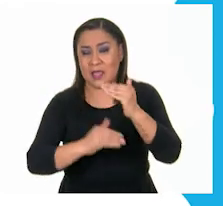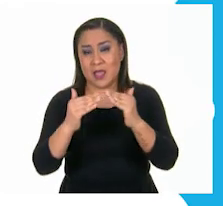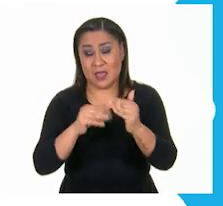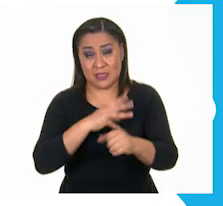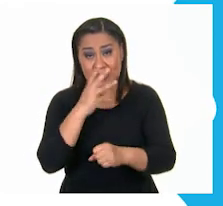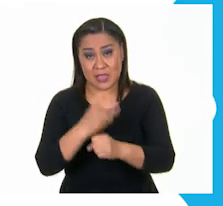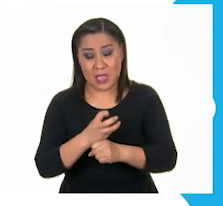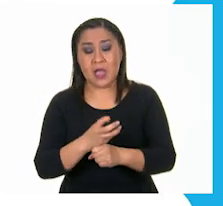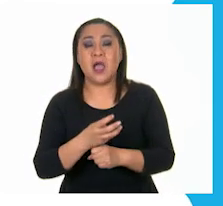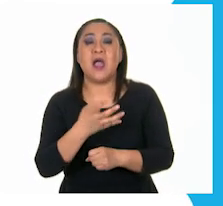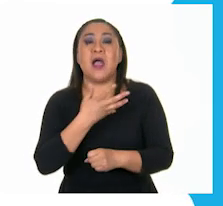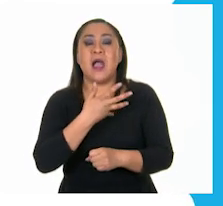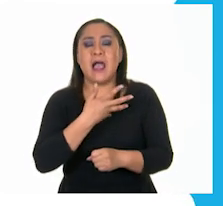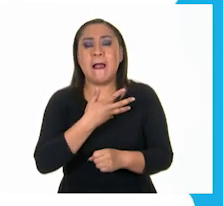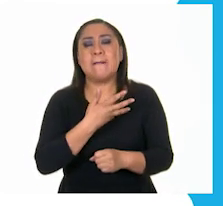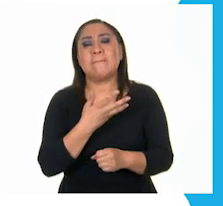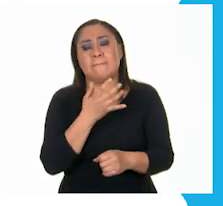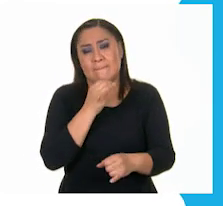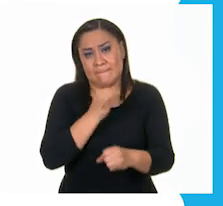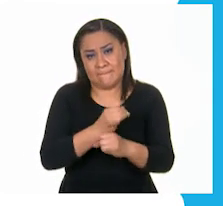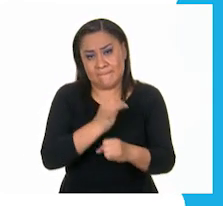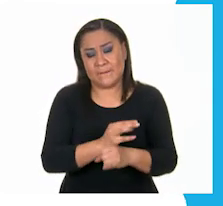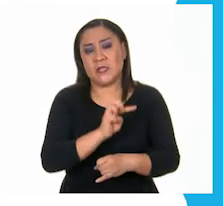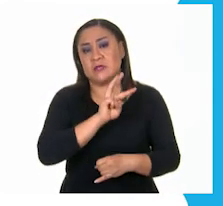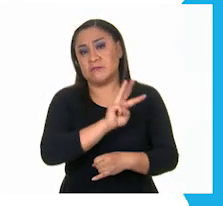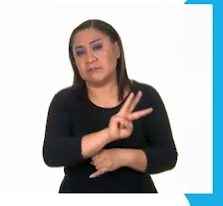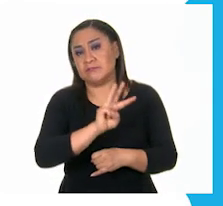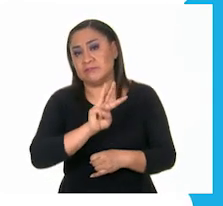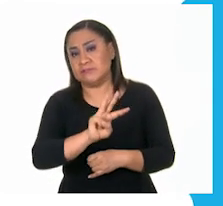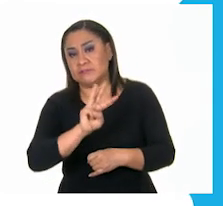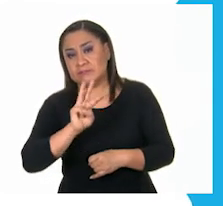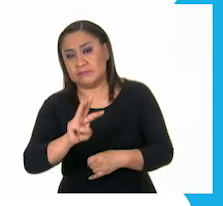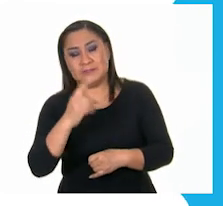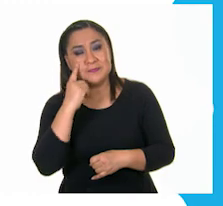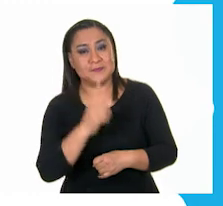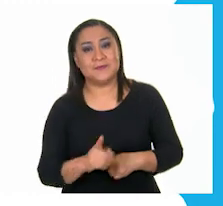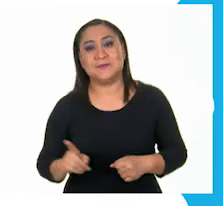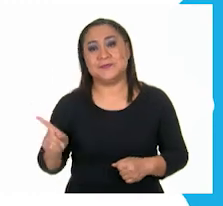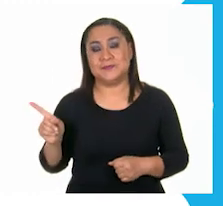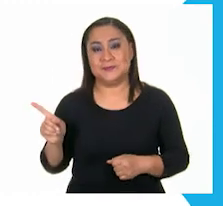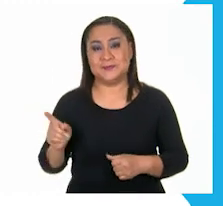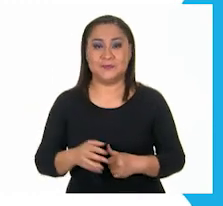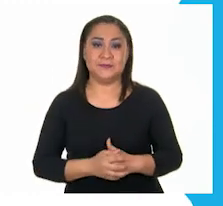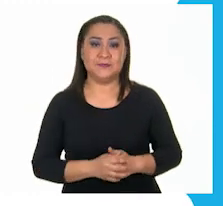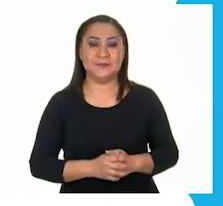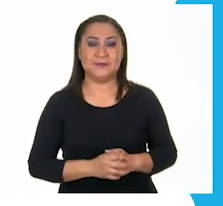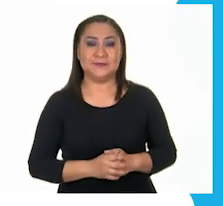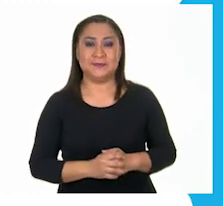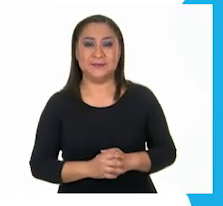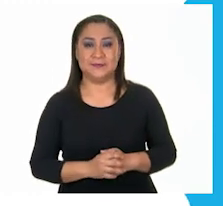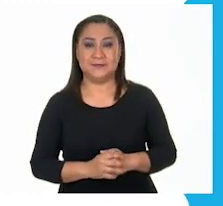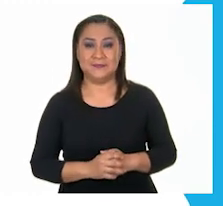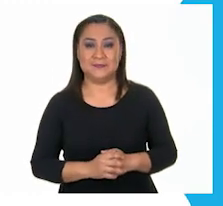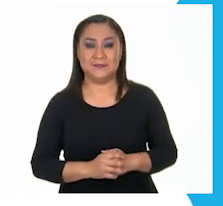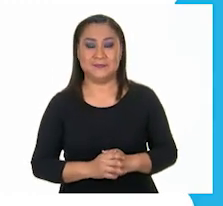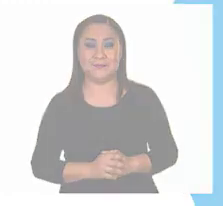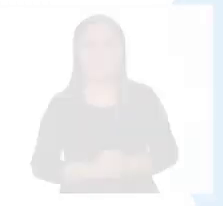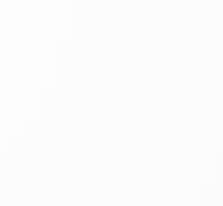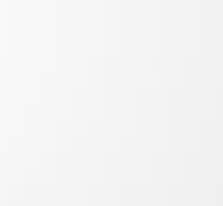3, los puedes encontrar en la siguiente liga. Aprende en Casa.cep.gob